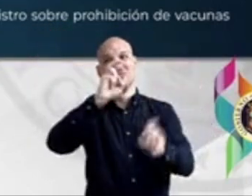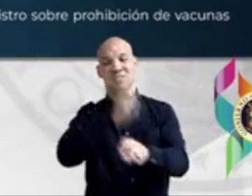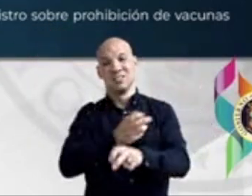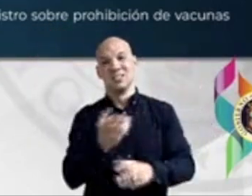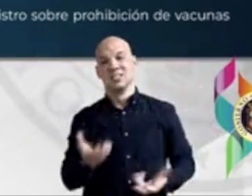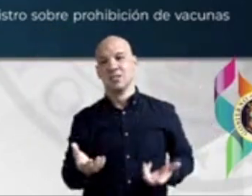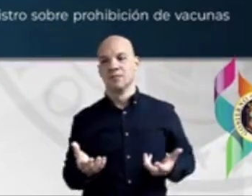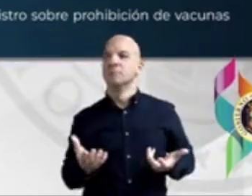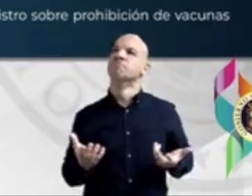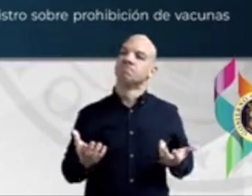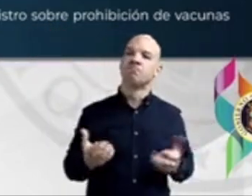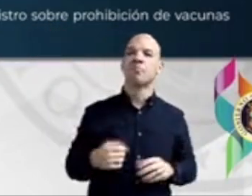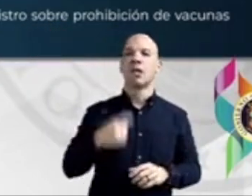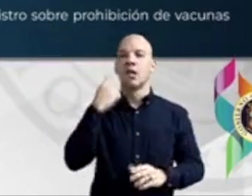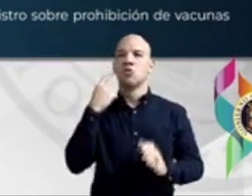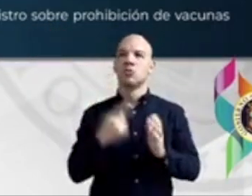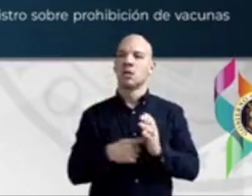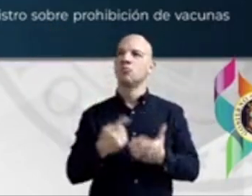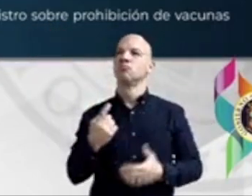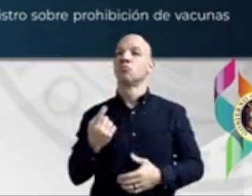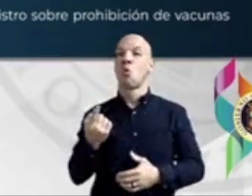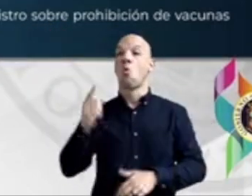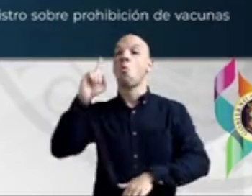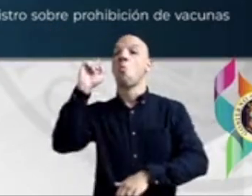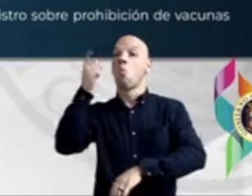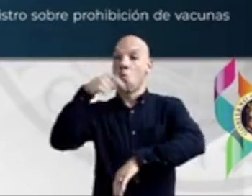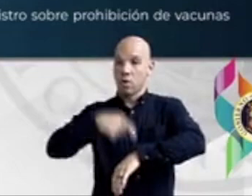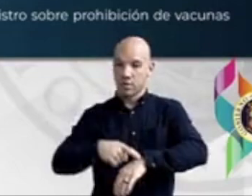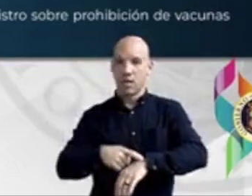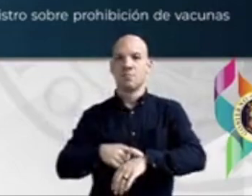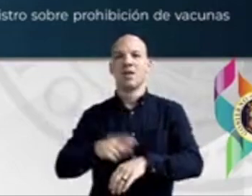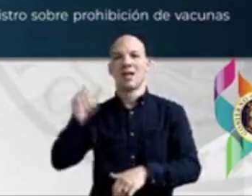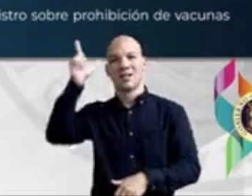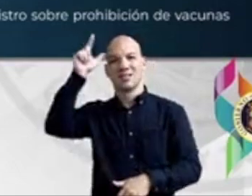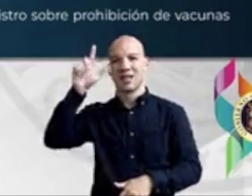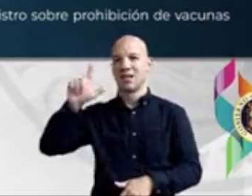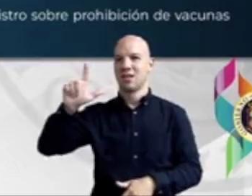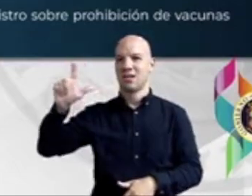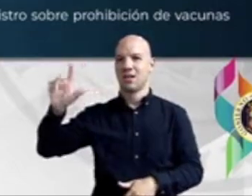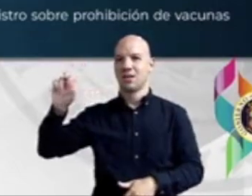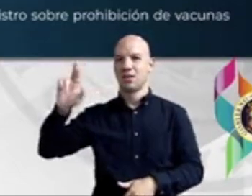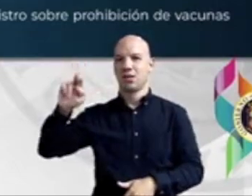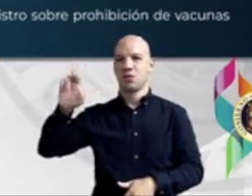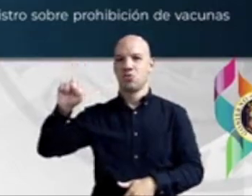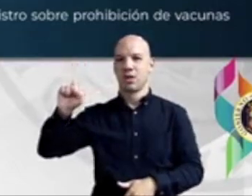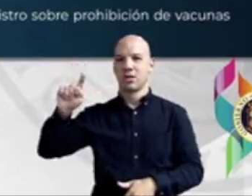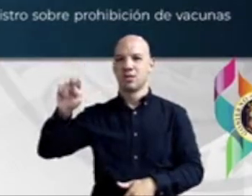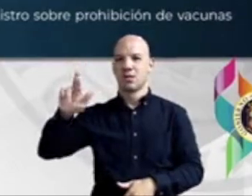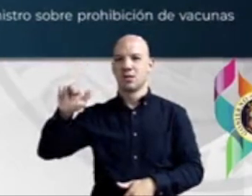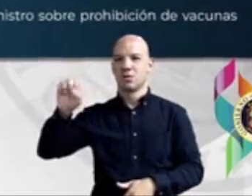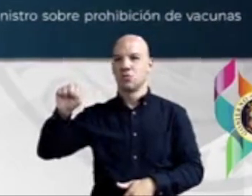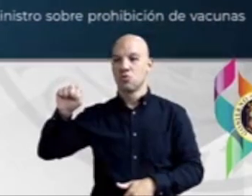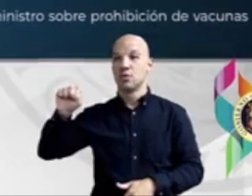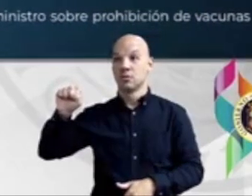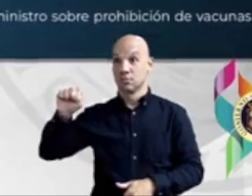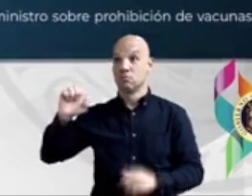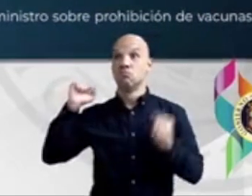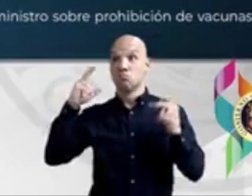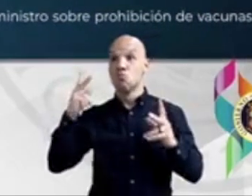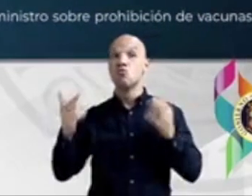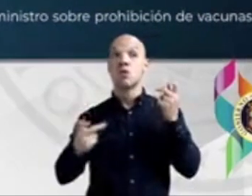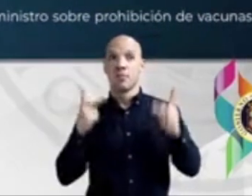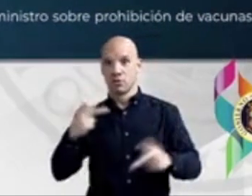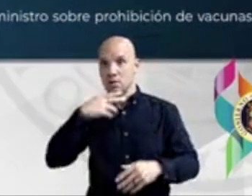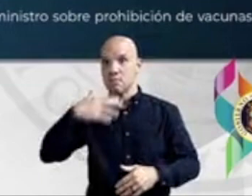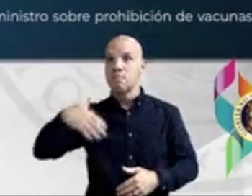estuvimos una vez en el residencial Lloren Torres, y para sorpresa a nosotros, una gran cantidad de pacientes mayores, ¿verdad?, porque tenemos que recordar que en residencial